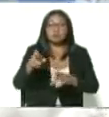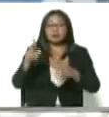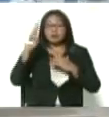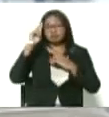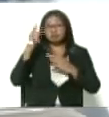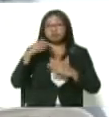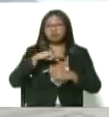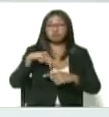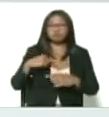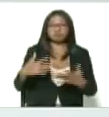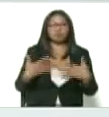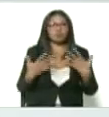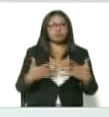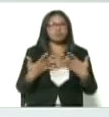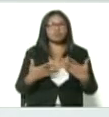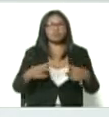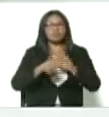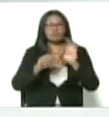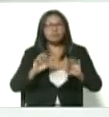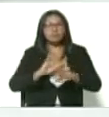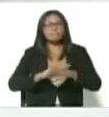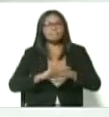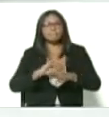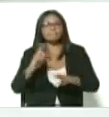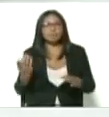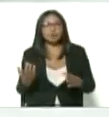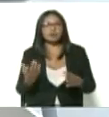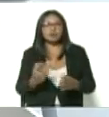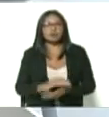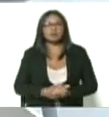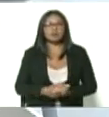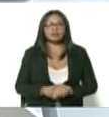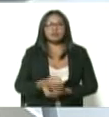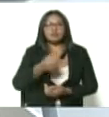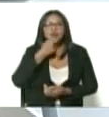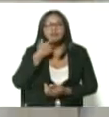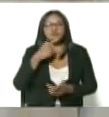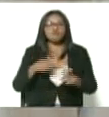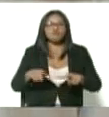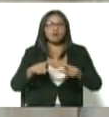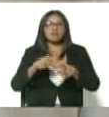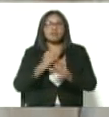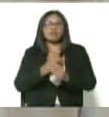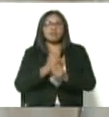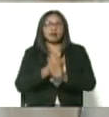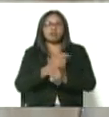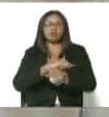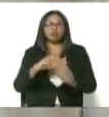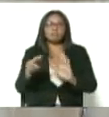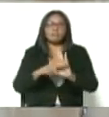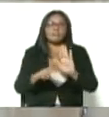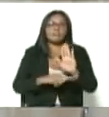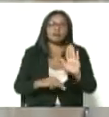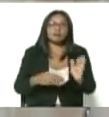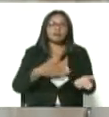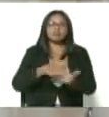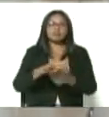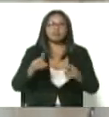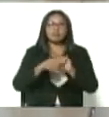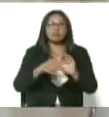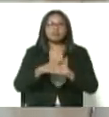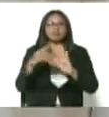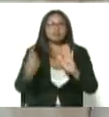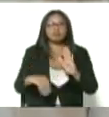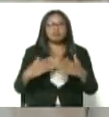muy entusiasmados y entusiasmados porque estamos en esta hermosa labor cumpliendo con nuestra obligación de garantizar el